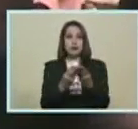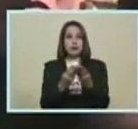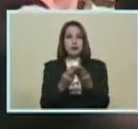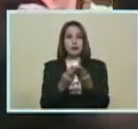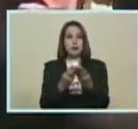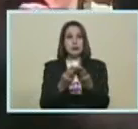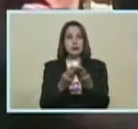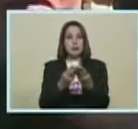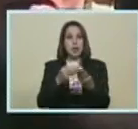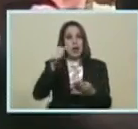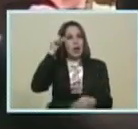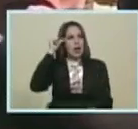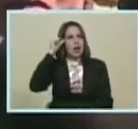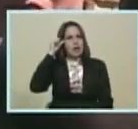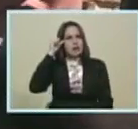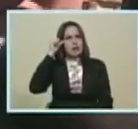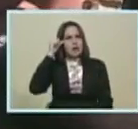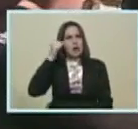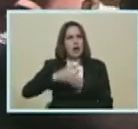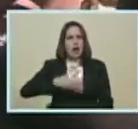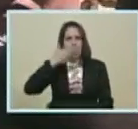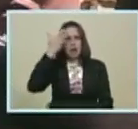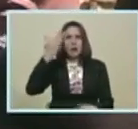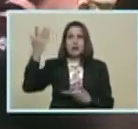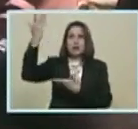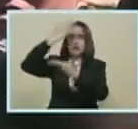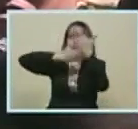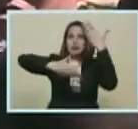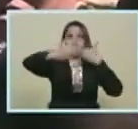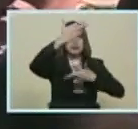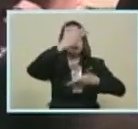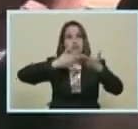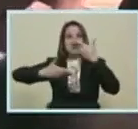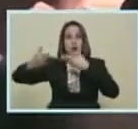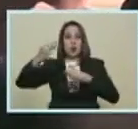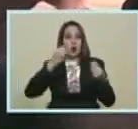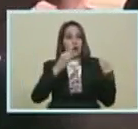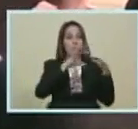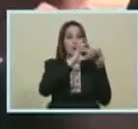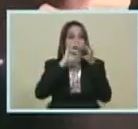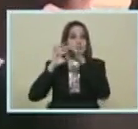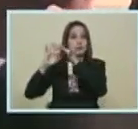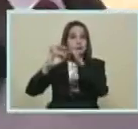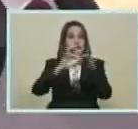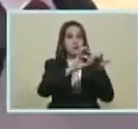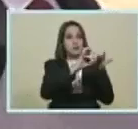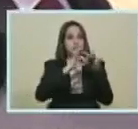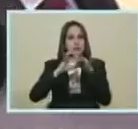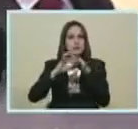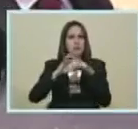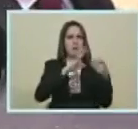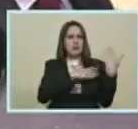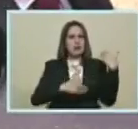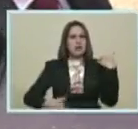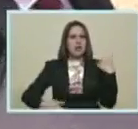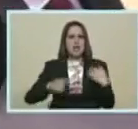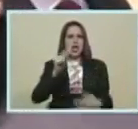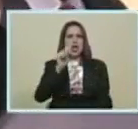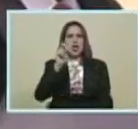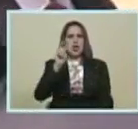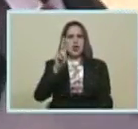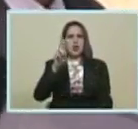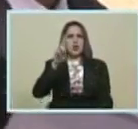Del Asia De la conexión Del Asia Hacia nuestro mundo Igualmente La reunión Del presidente De Turquía En Dorgam Hemos